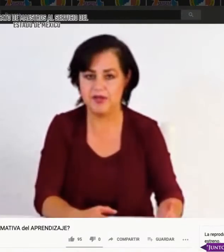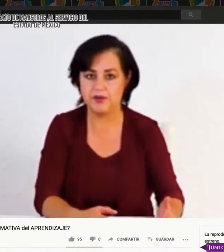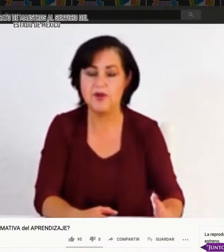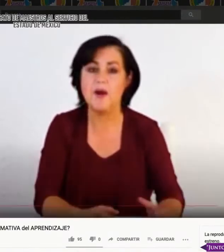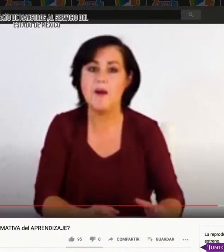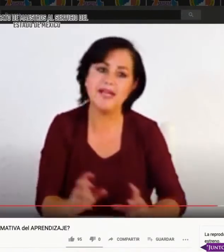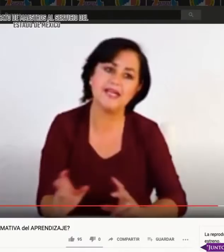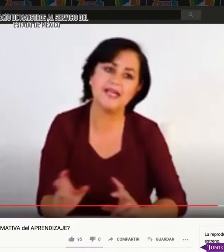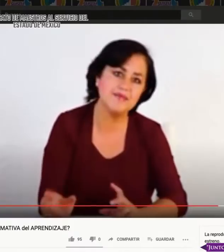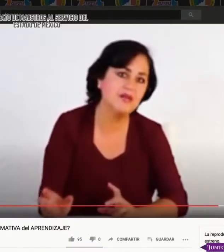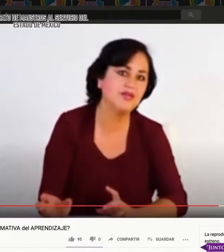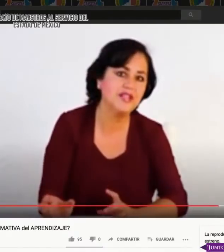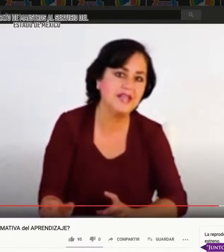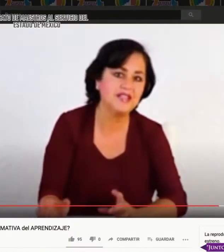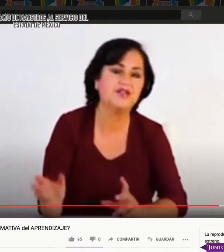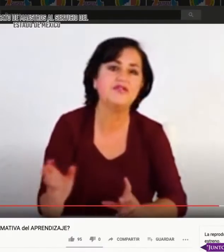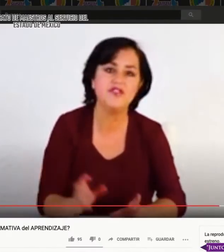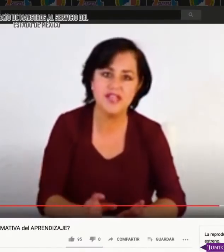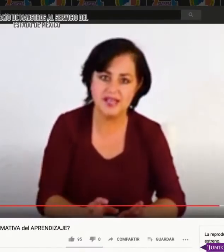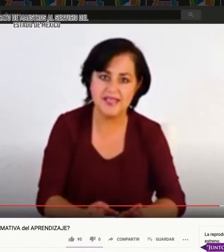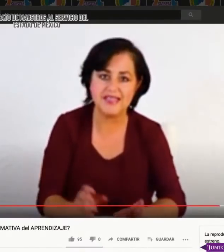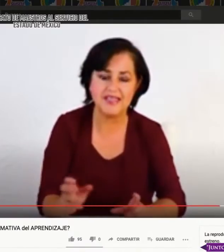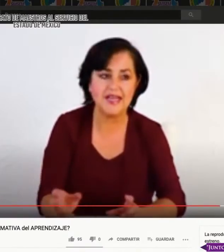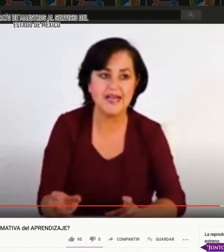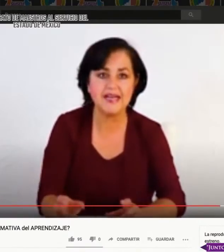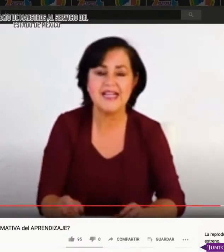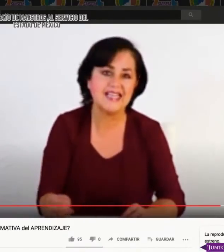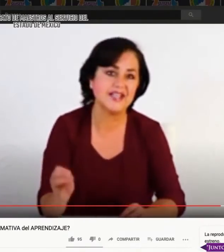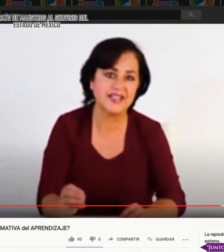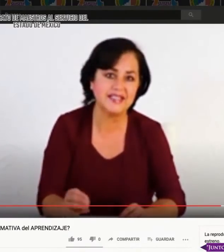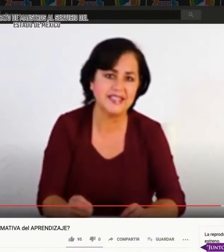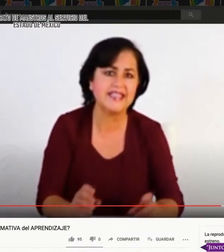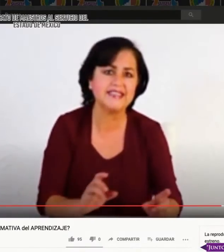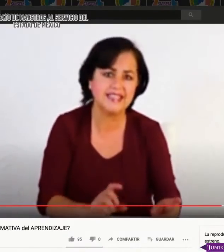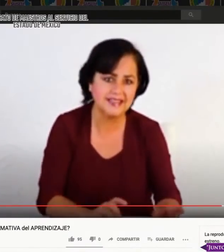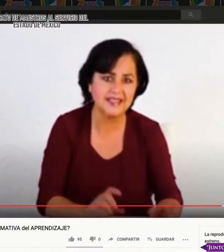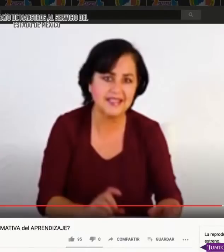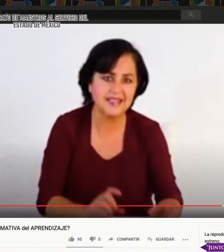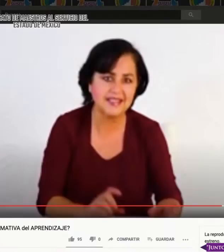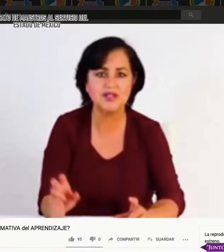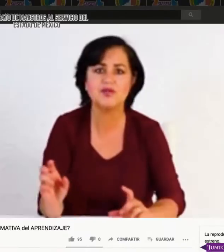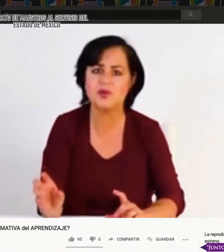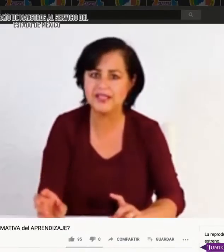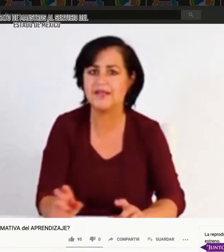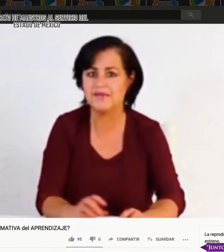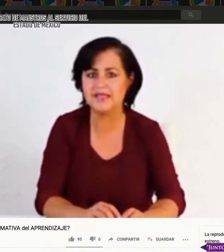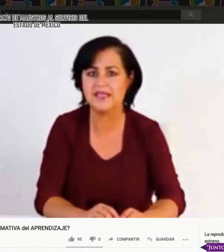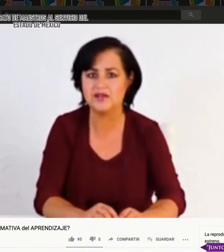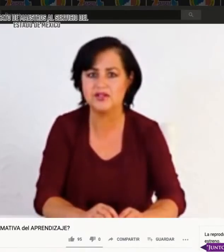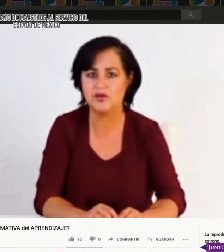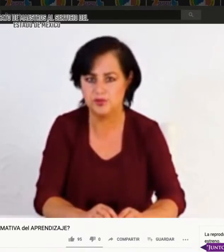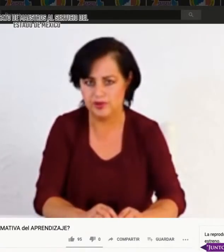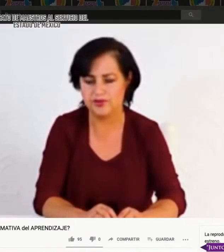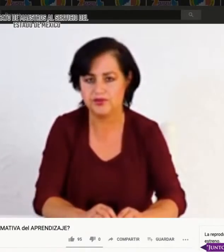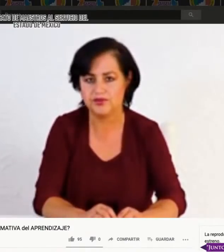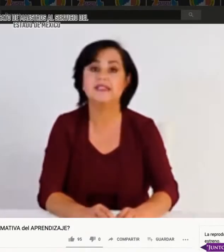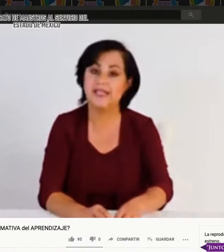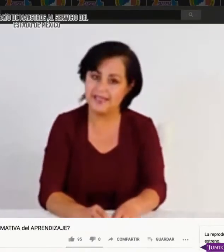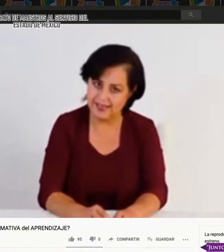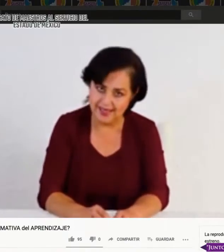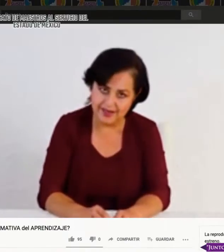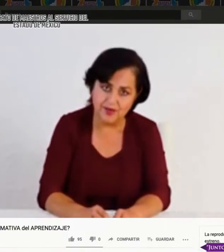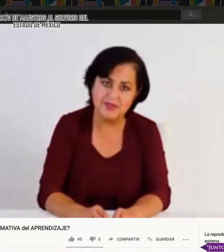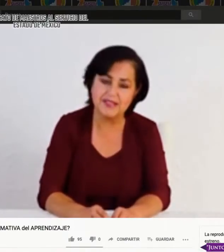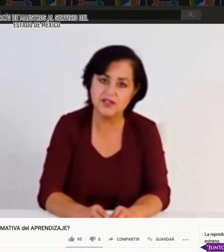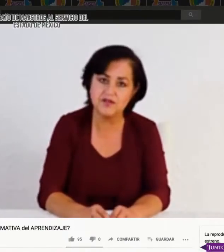cada vez más experto, para que también la autoridad confíe y tenga la certeza de que estás evaluando correctamente a los alumnos.